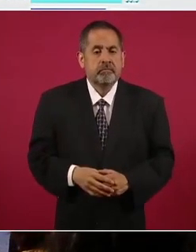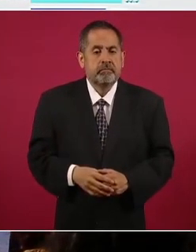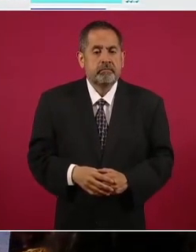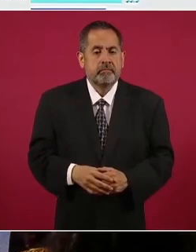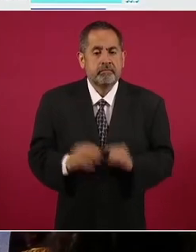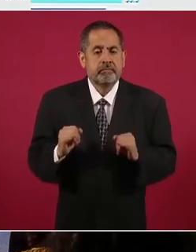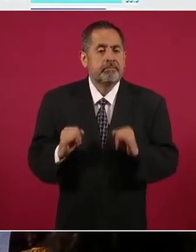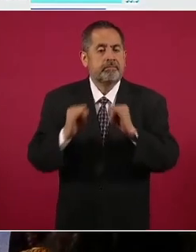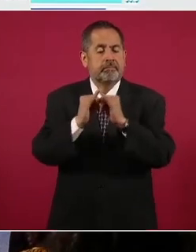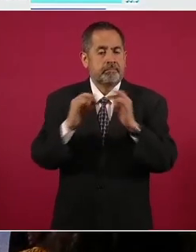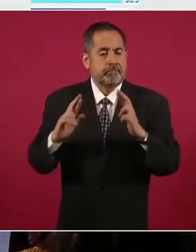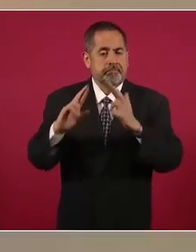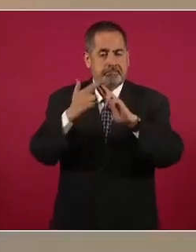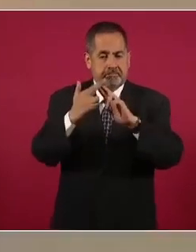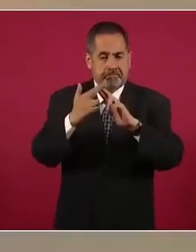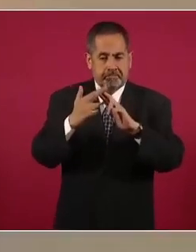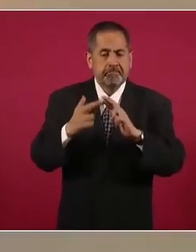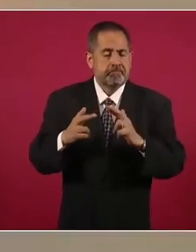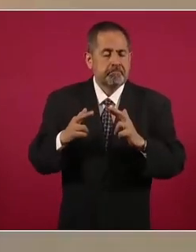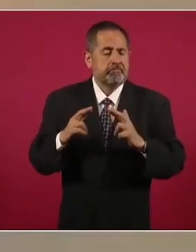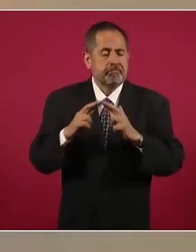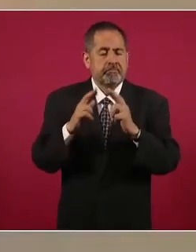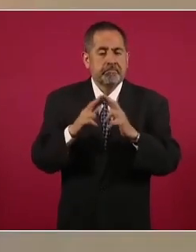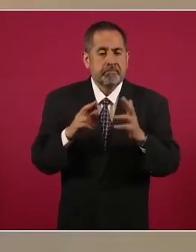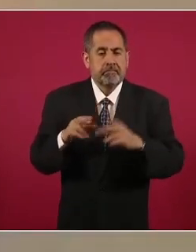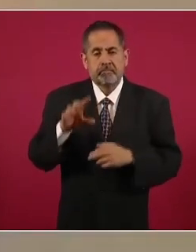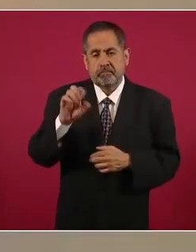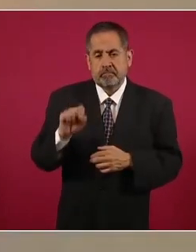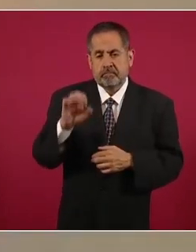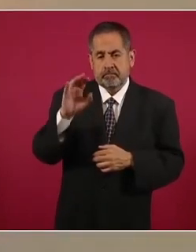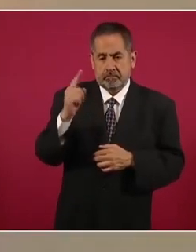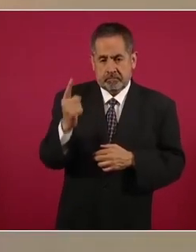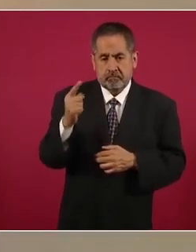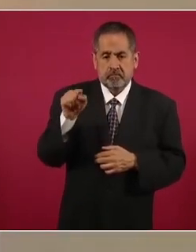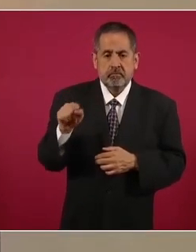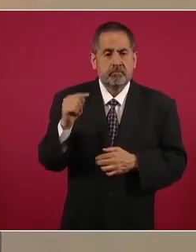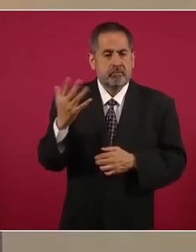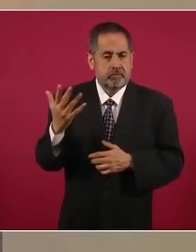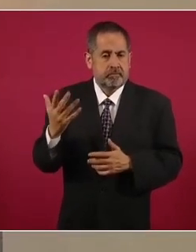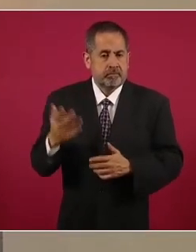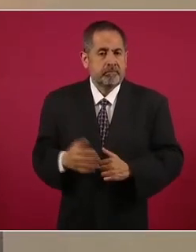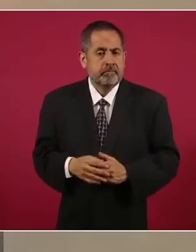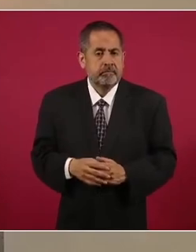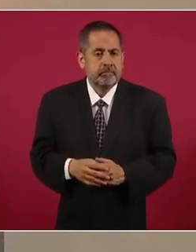instituciones religiosas 61.5,